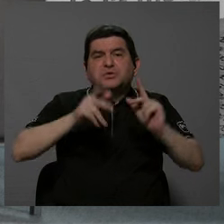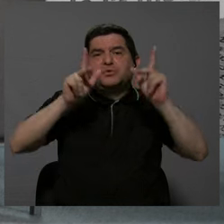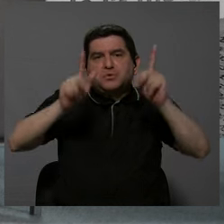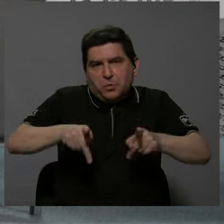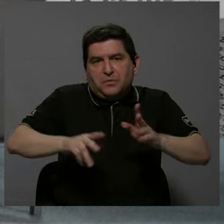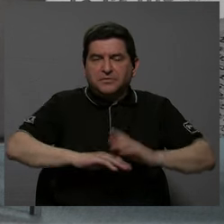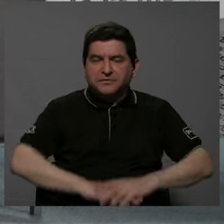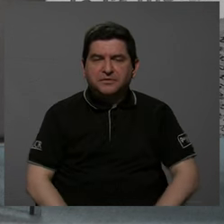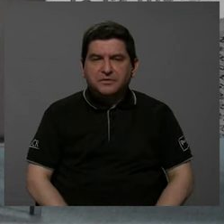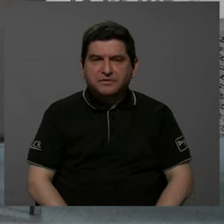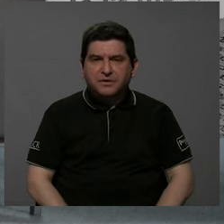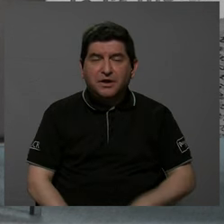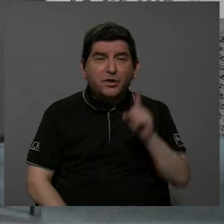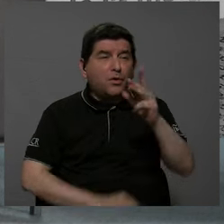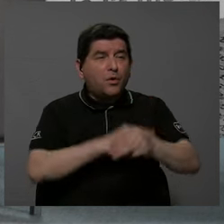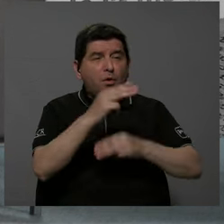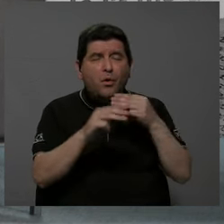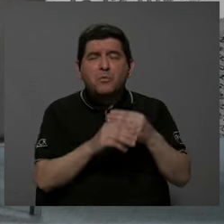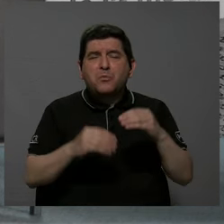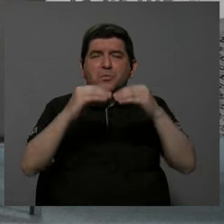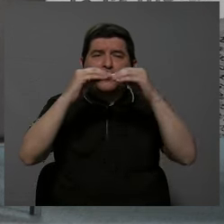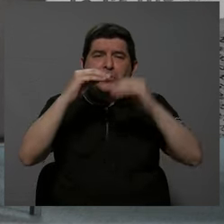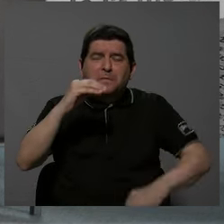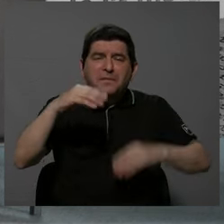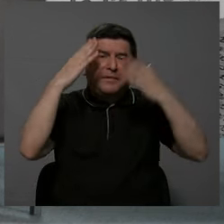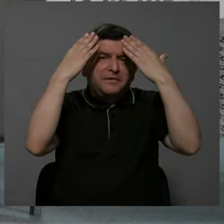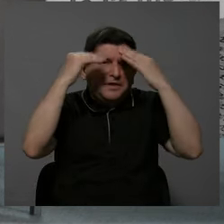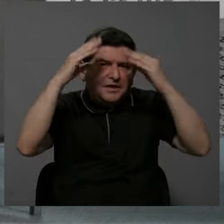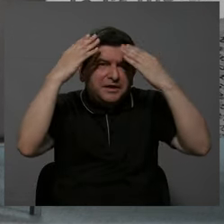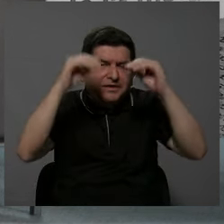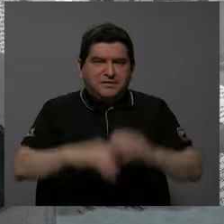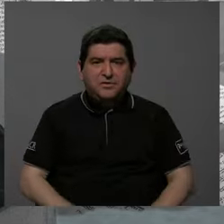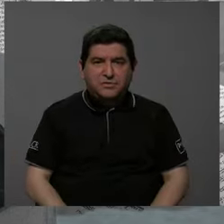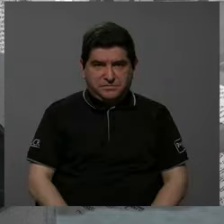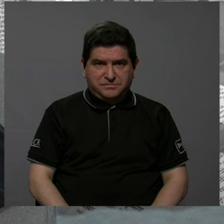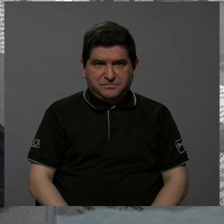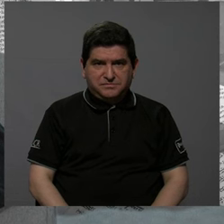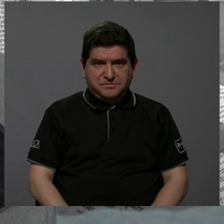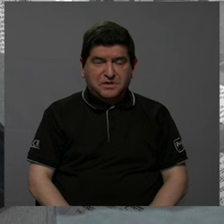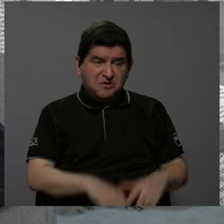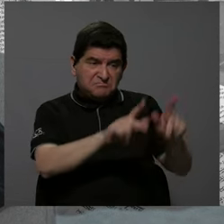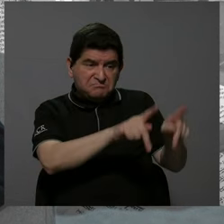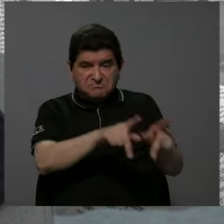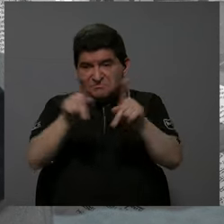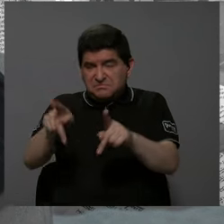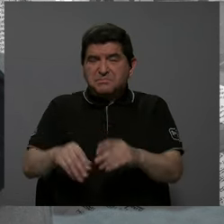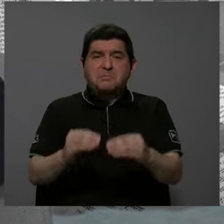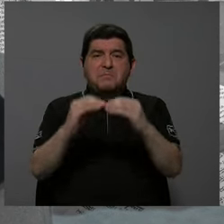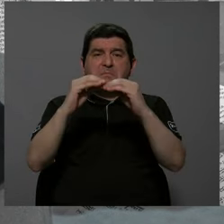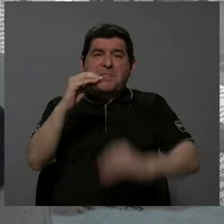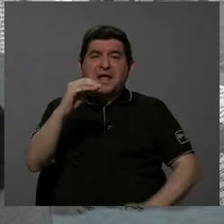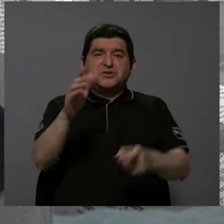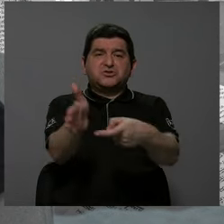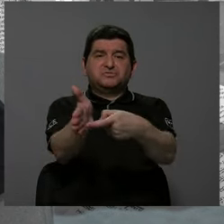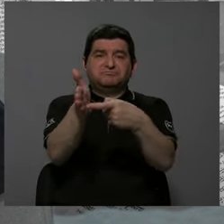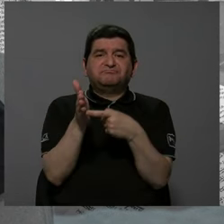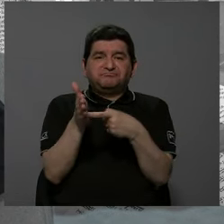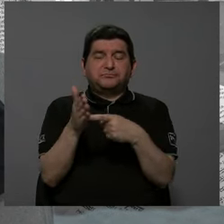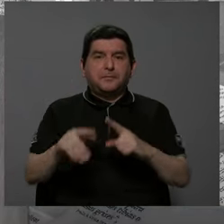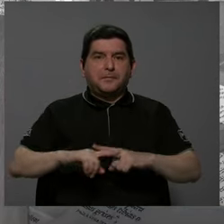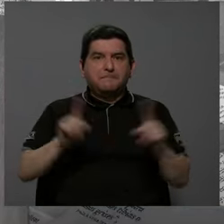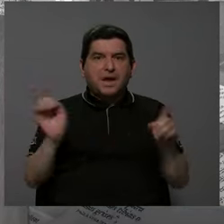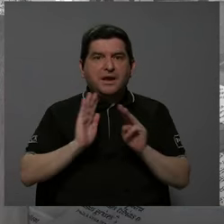habitantes. Era un mundo menos informado, Alejandra, y por lo tanto los ciudadanos eran menos exigentes.